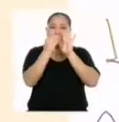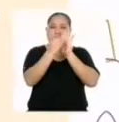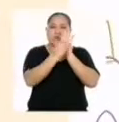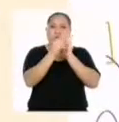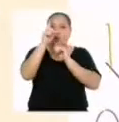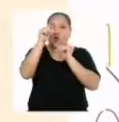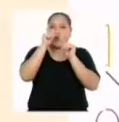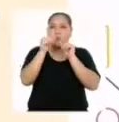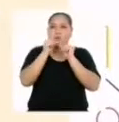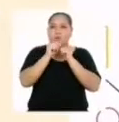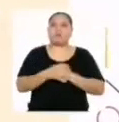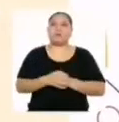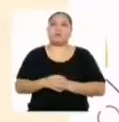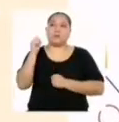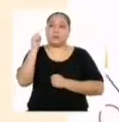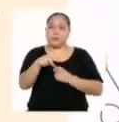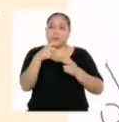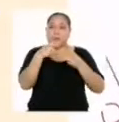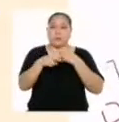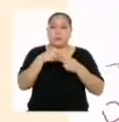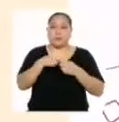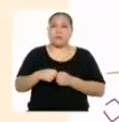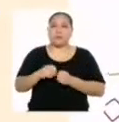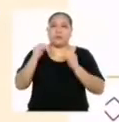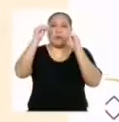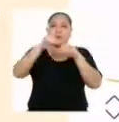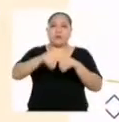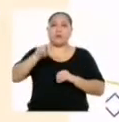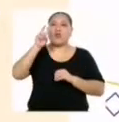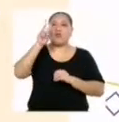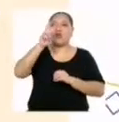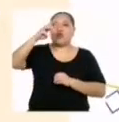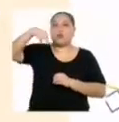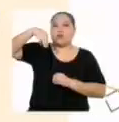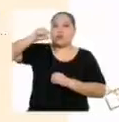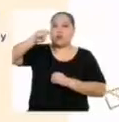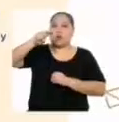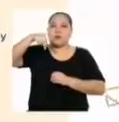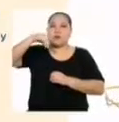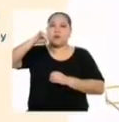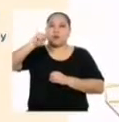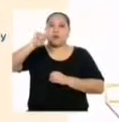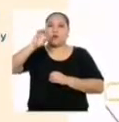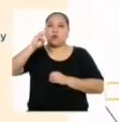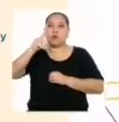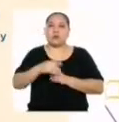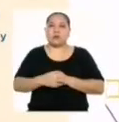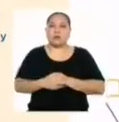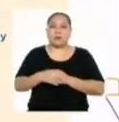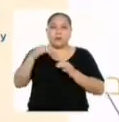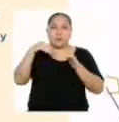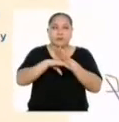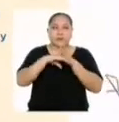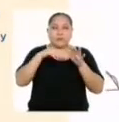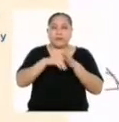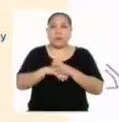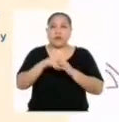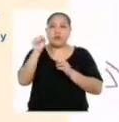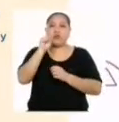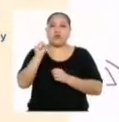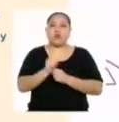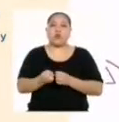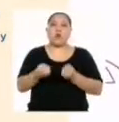mediante un número. En la situación se presentan dos magnitudes, El ingreso en soles y la cantidad de servicios a